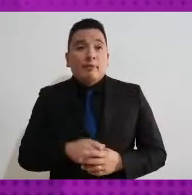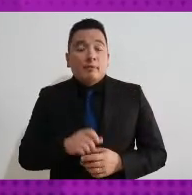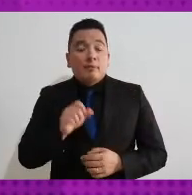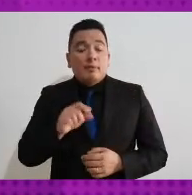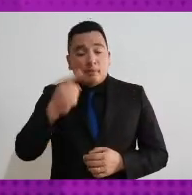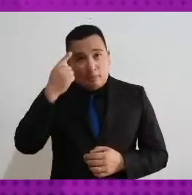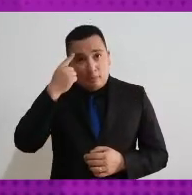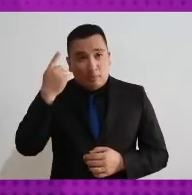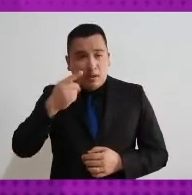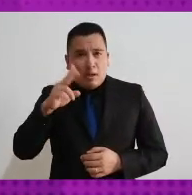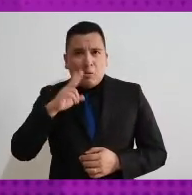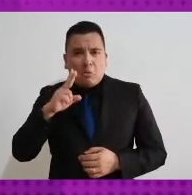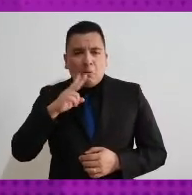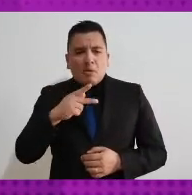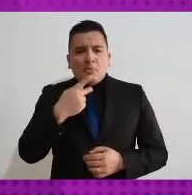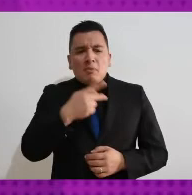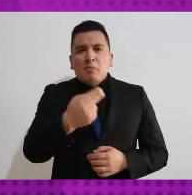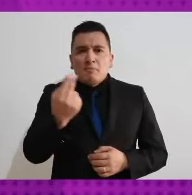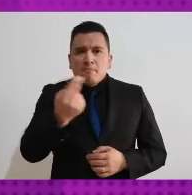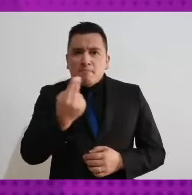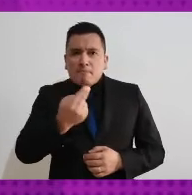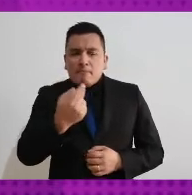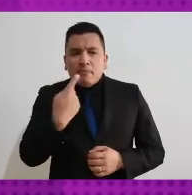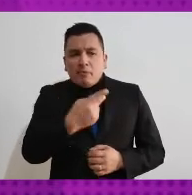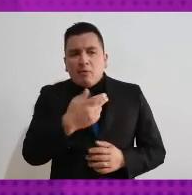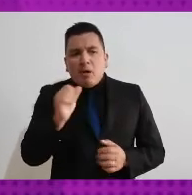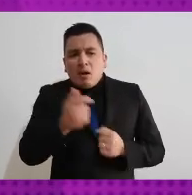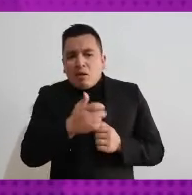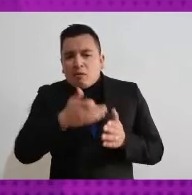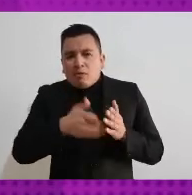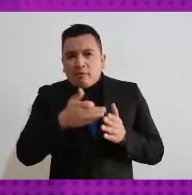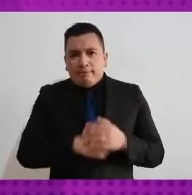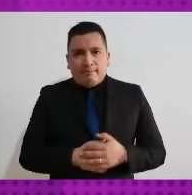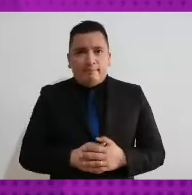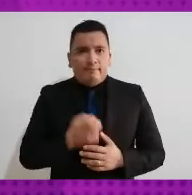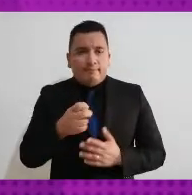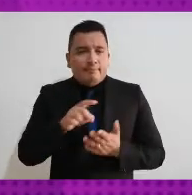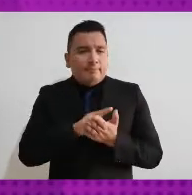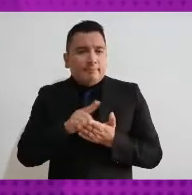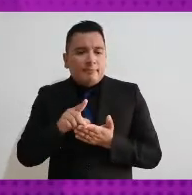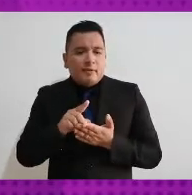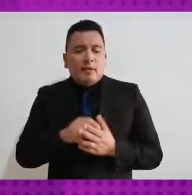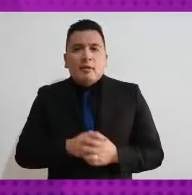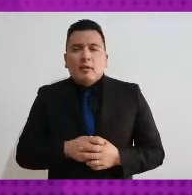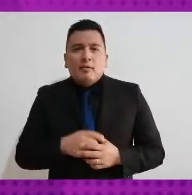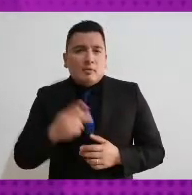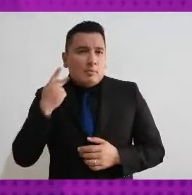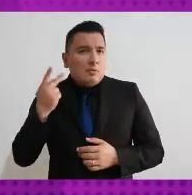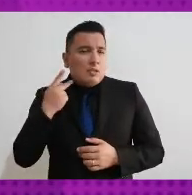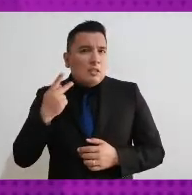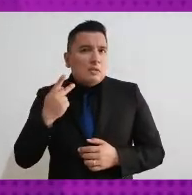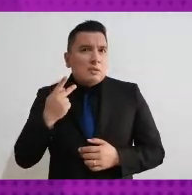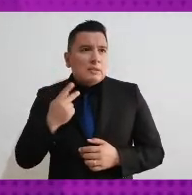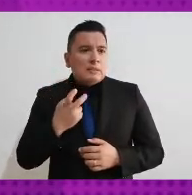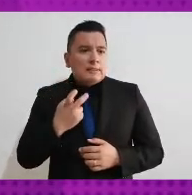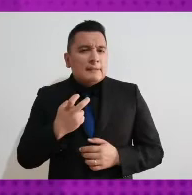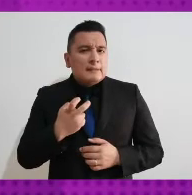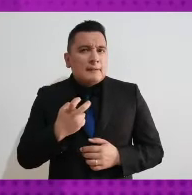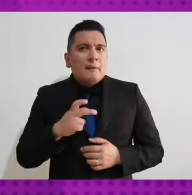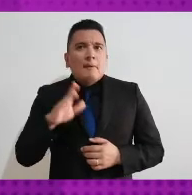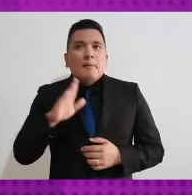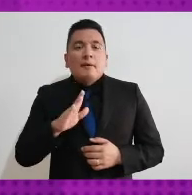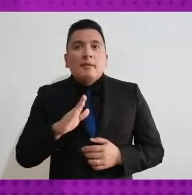para que sepa cuáles son sus necesidades así los derechos políticos se convierten en una especie de